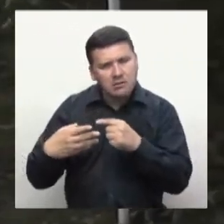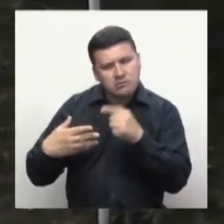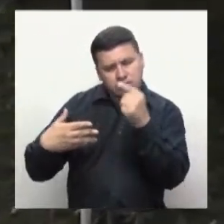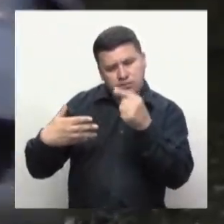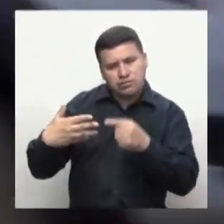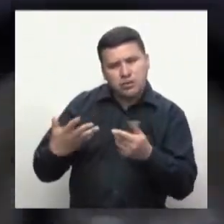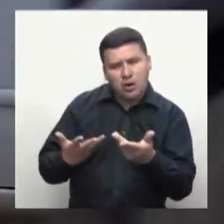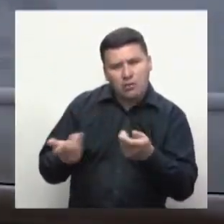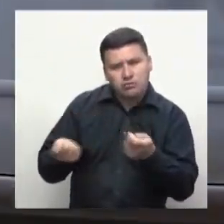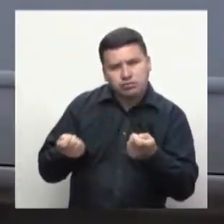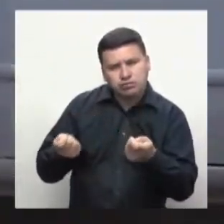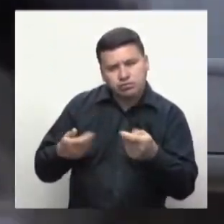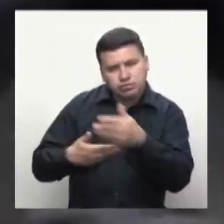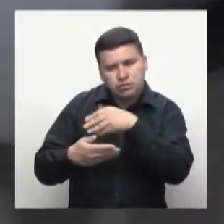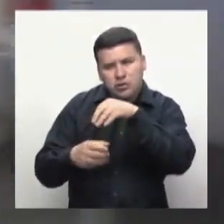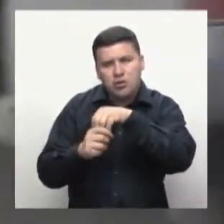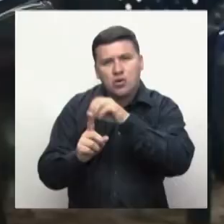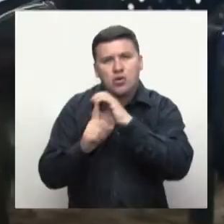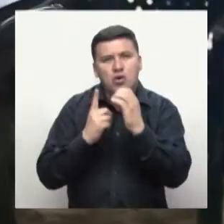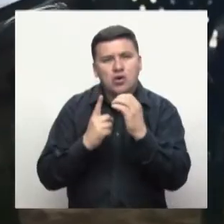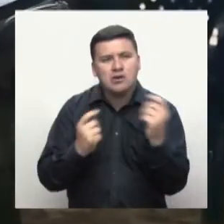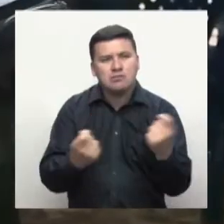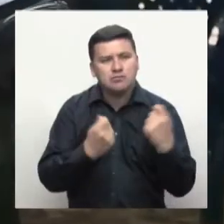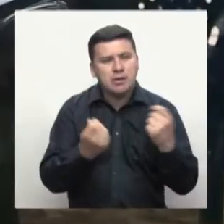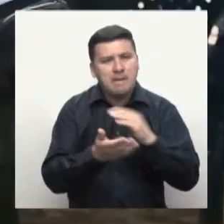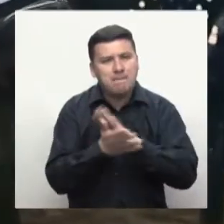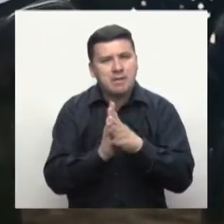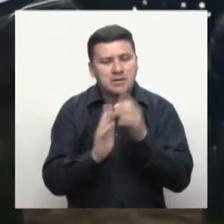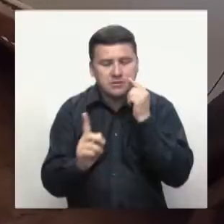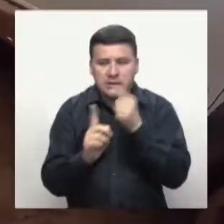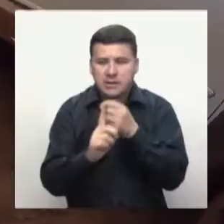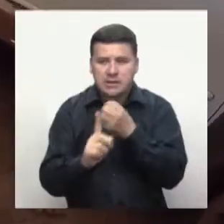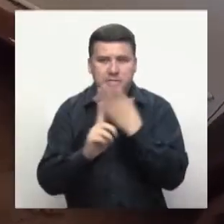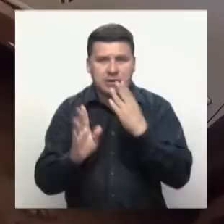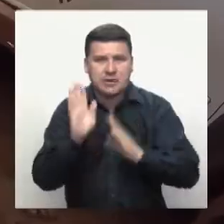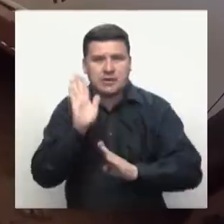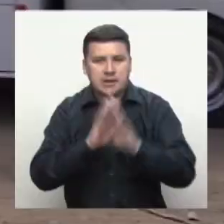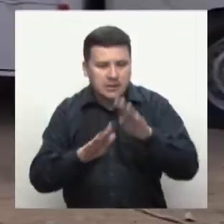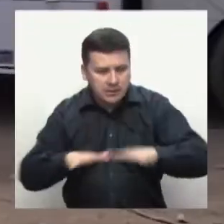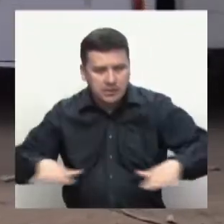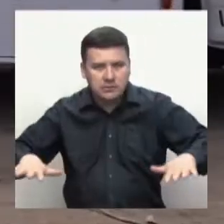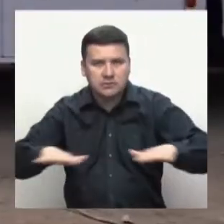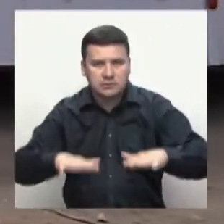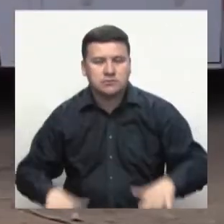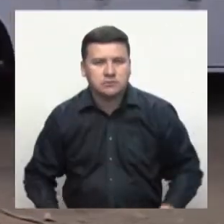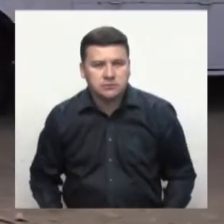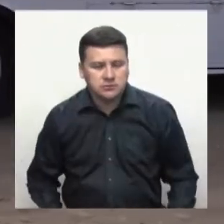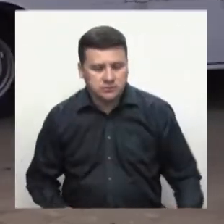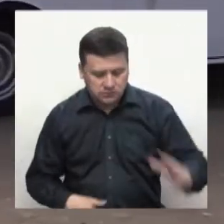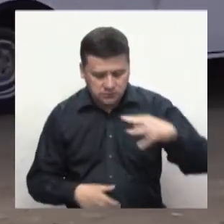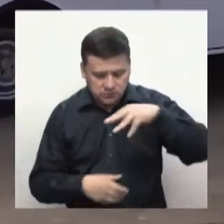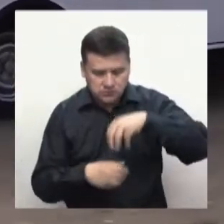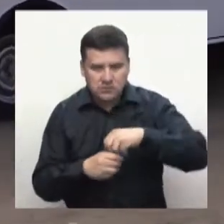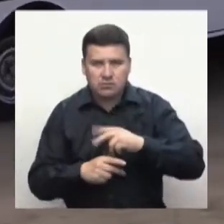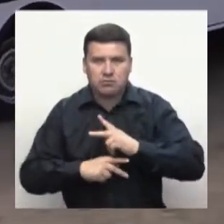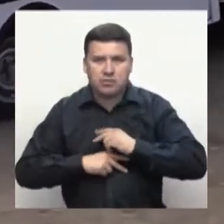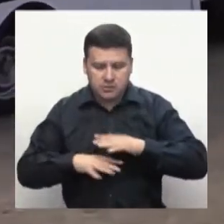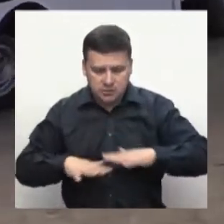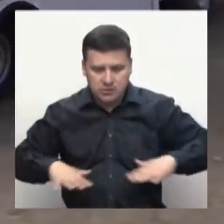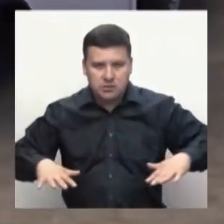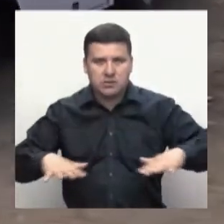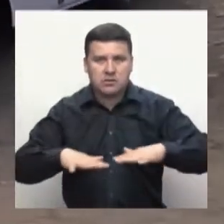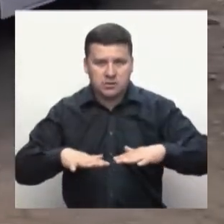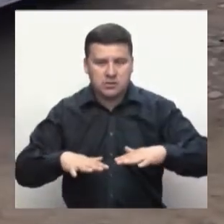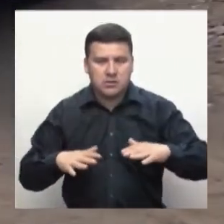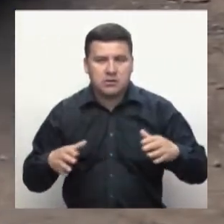territorial con integridad y pertinencia a través de la oferta institucional. Con la primera llegada y con la primera concertación que